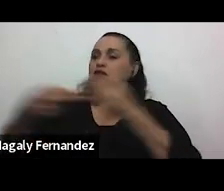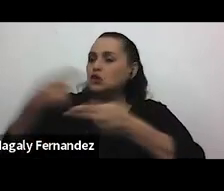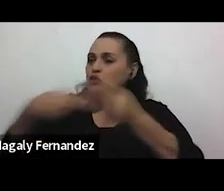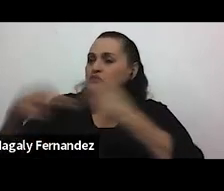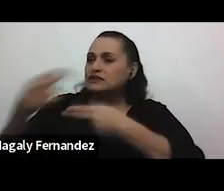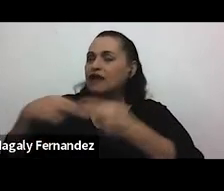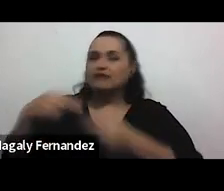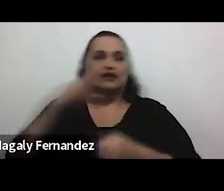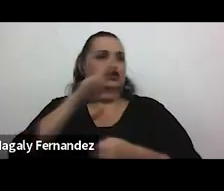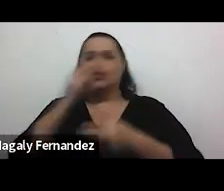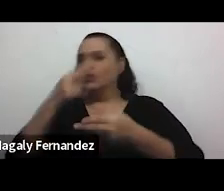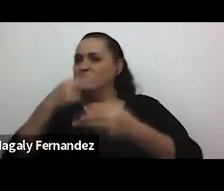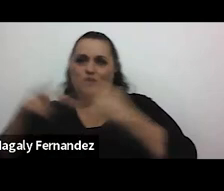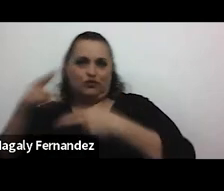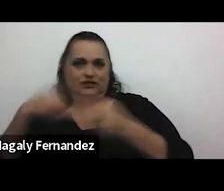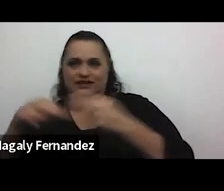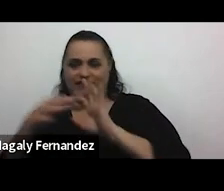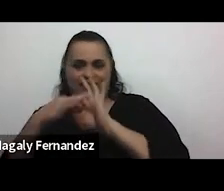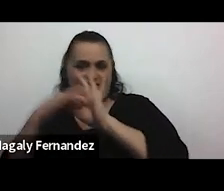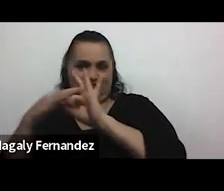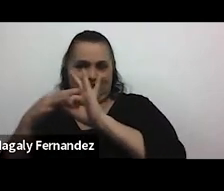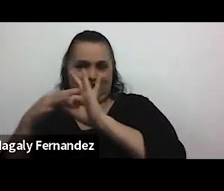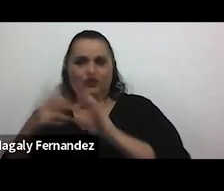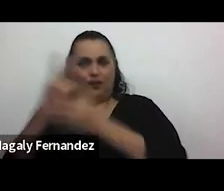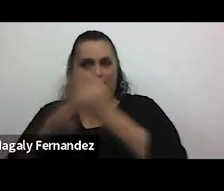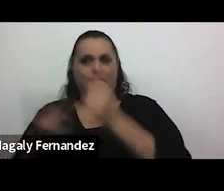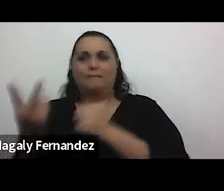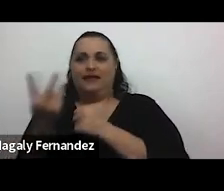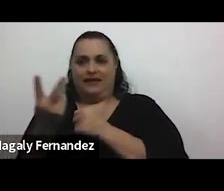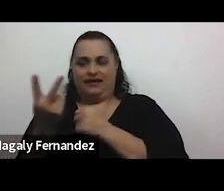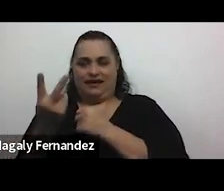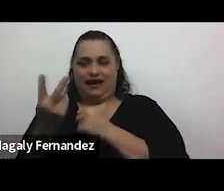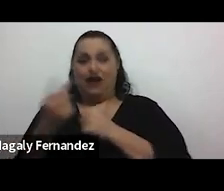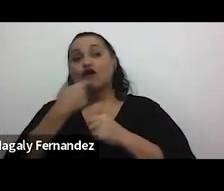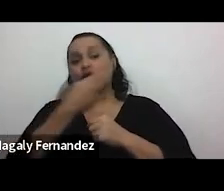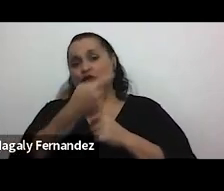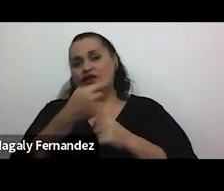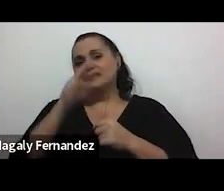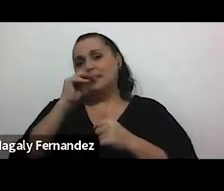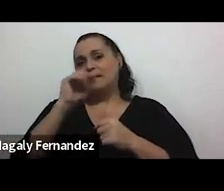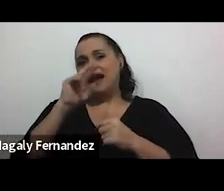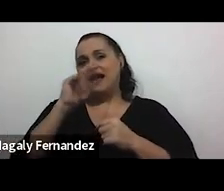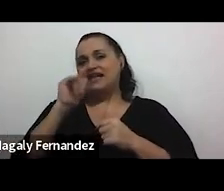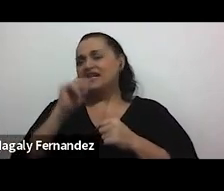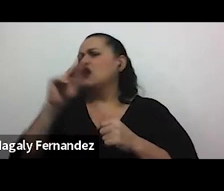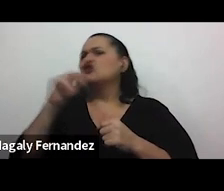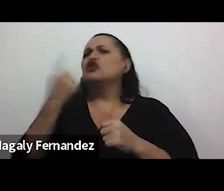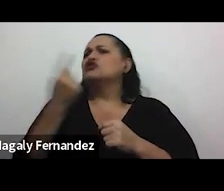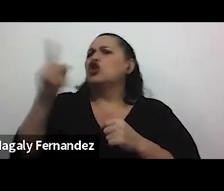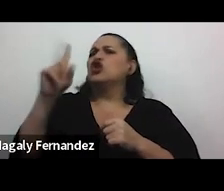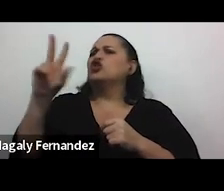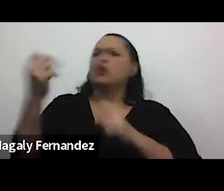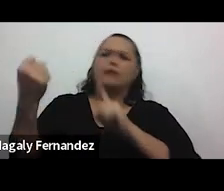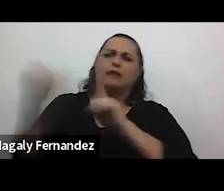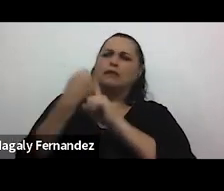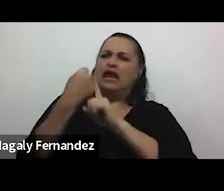no negociables en cuanto a una relación de pareja es decir es un poco lo que nos decía Marina en el video no es solo que no me pegue y que no me